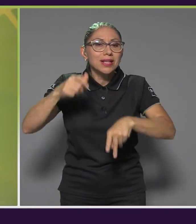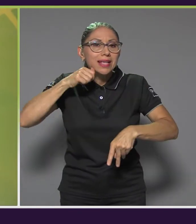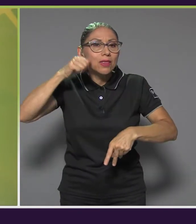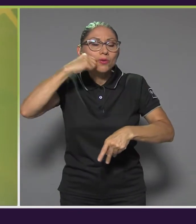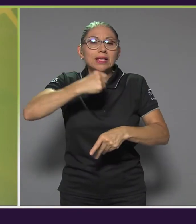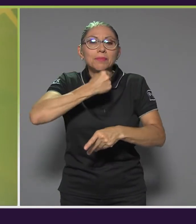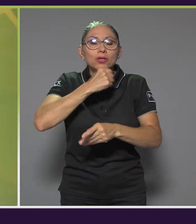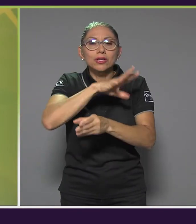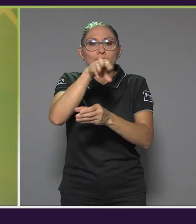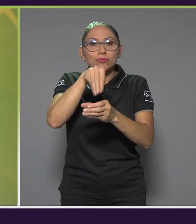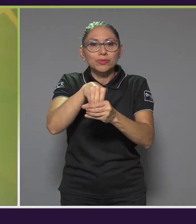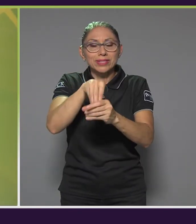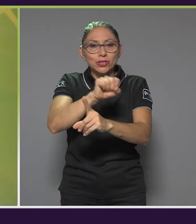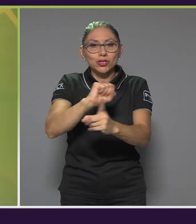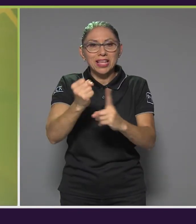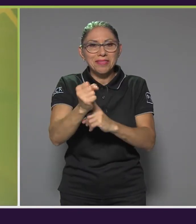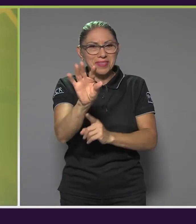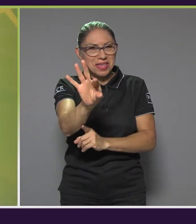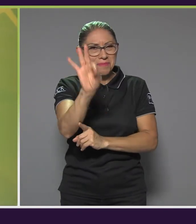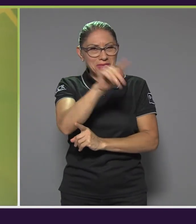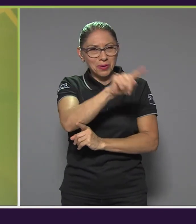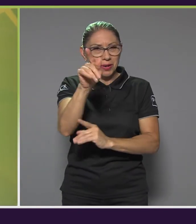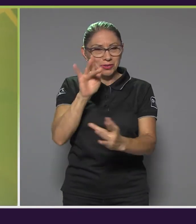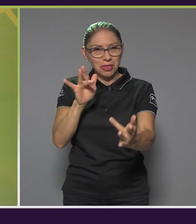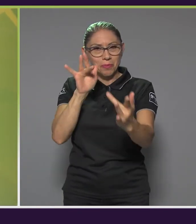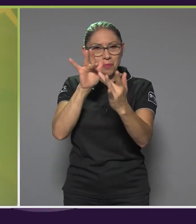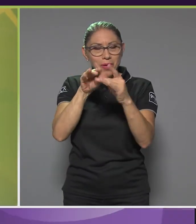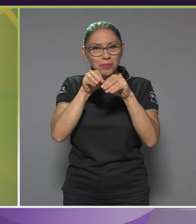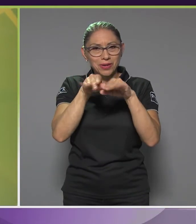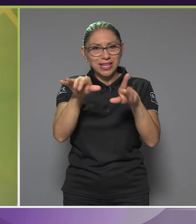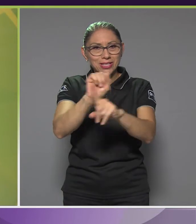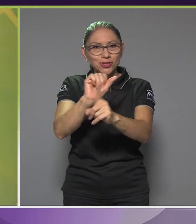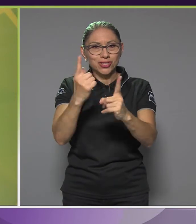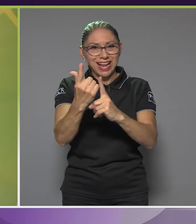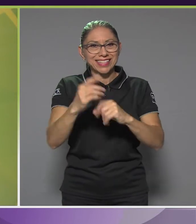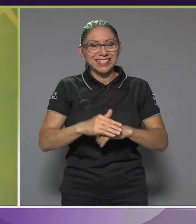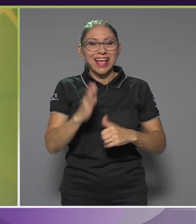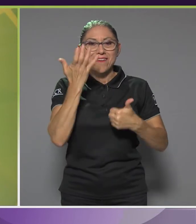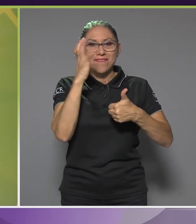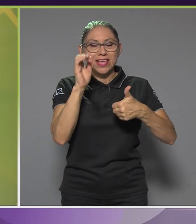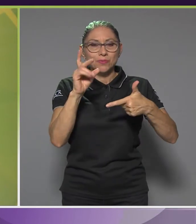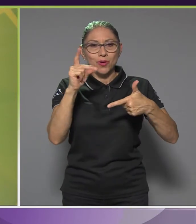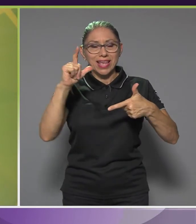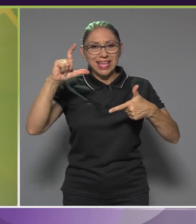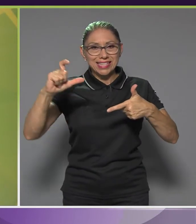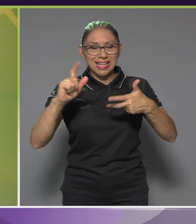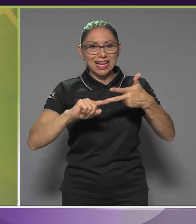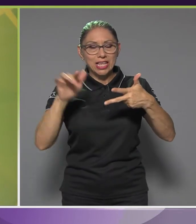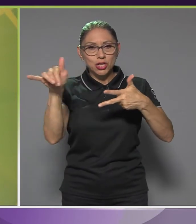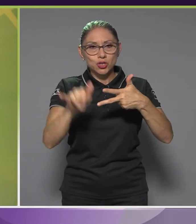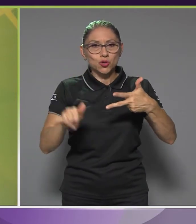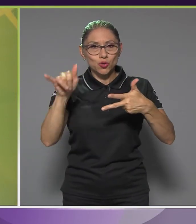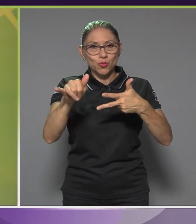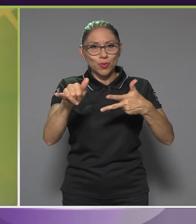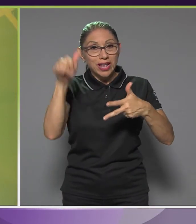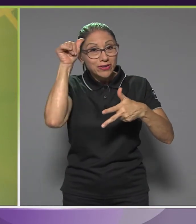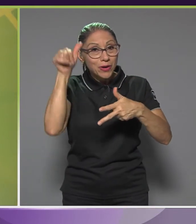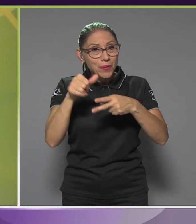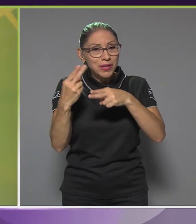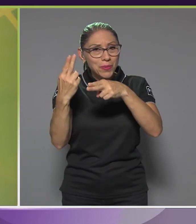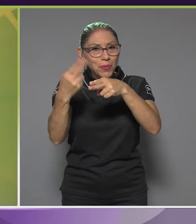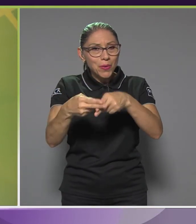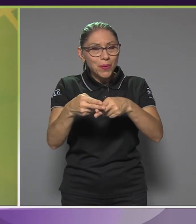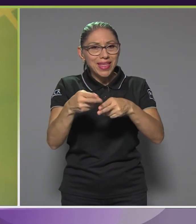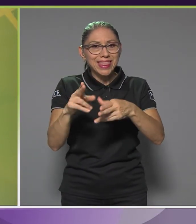mayores. Así que le invito a que se dé una vuelta también por nuestros espacios en las redes sociales, Facebook, Instagram y YouTube. Recuerde que usted nos encuentra